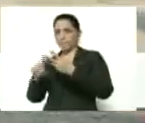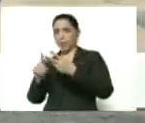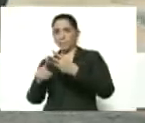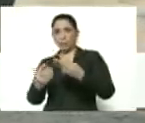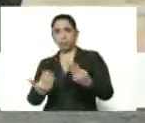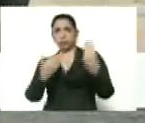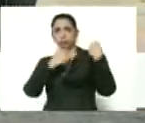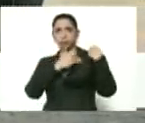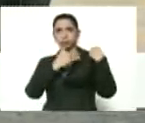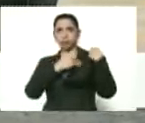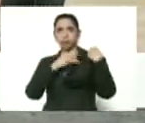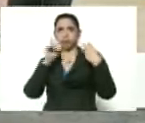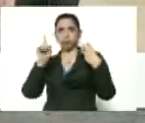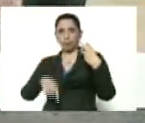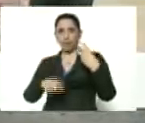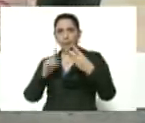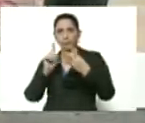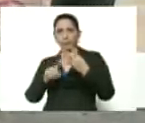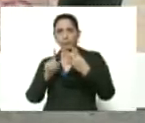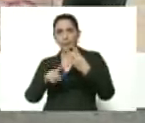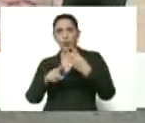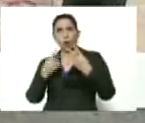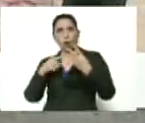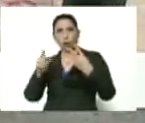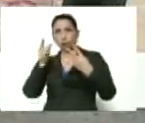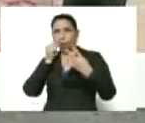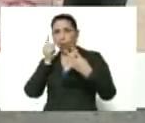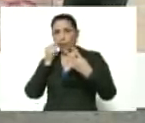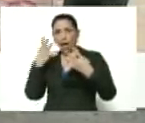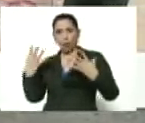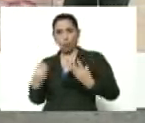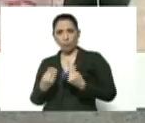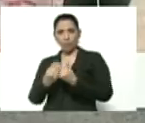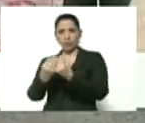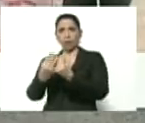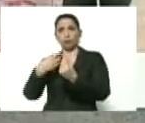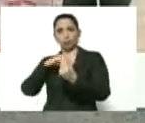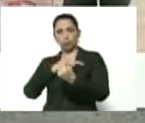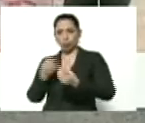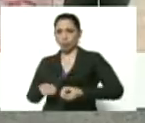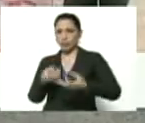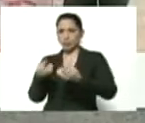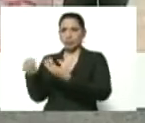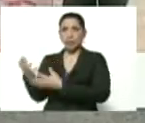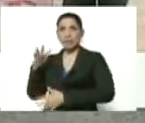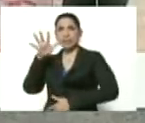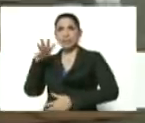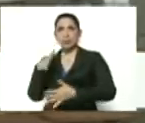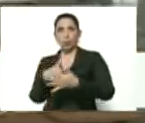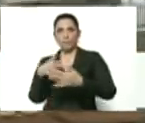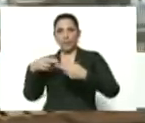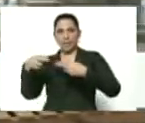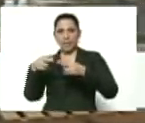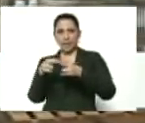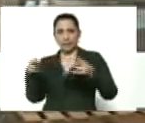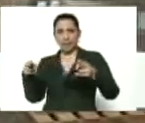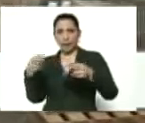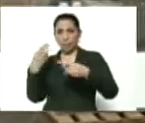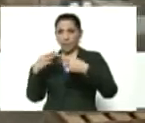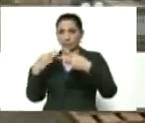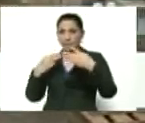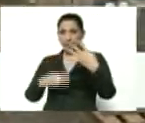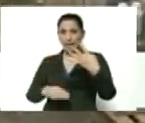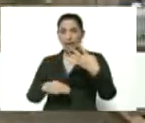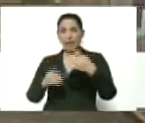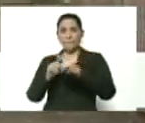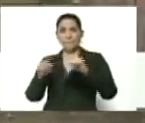Utisec, y de Pedro Malaver. Acá estamos haciendo entrega de 5.000 hectáreas, los insumos para 5